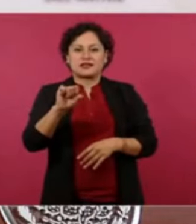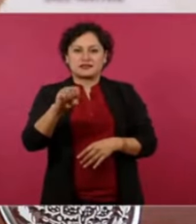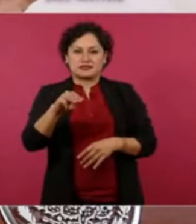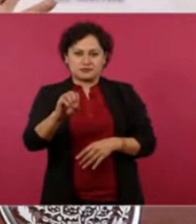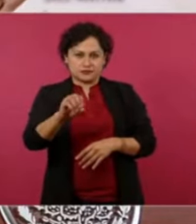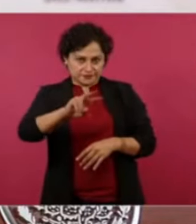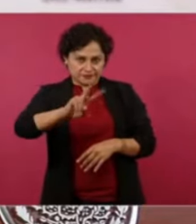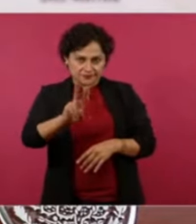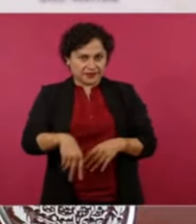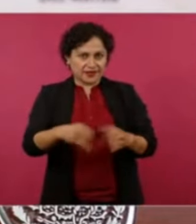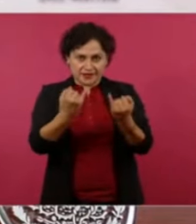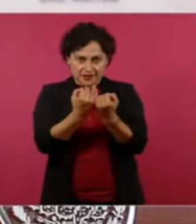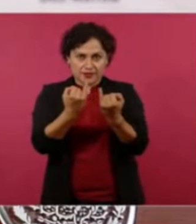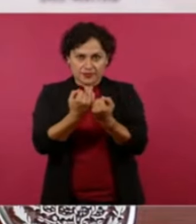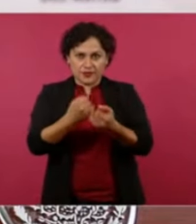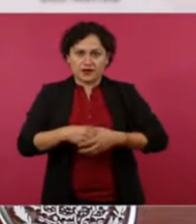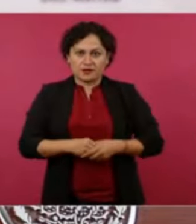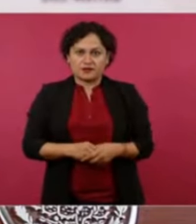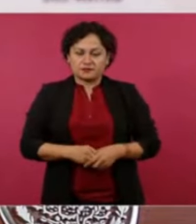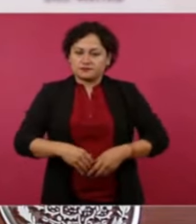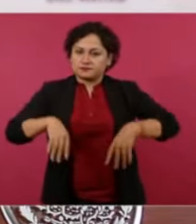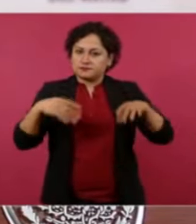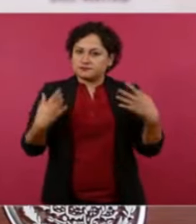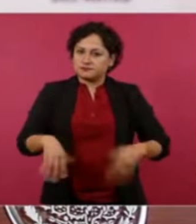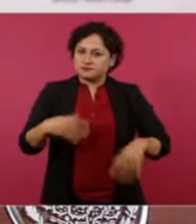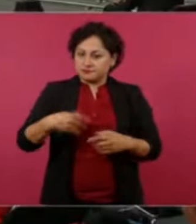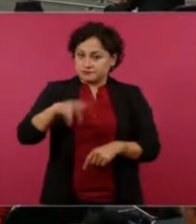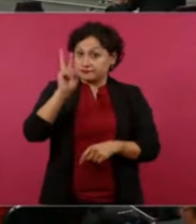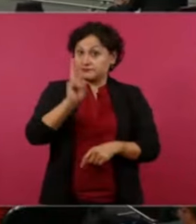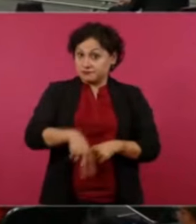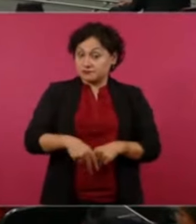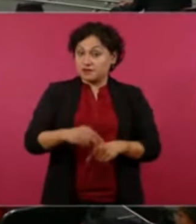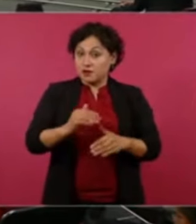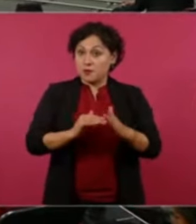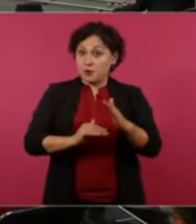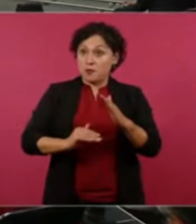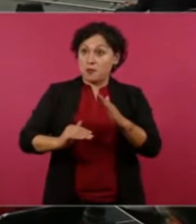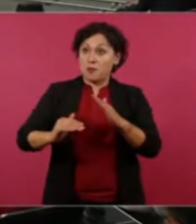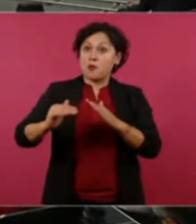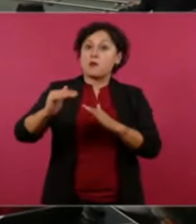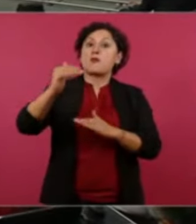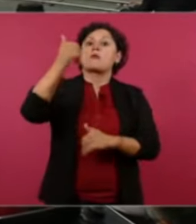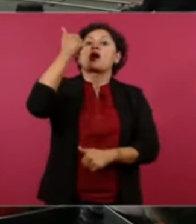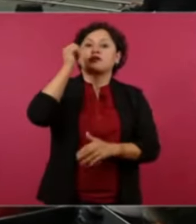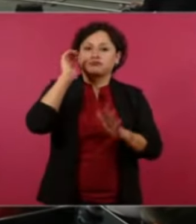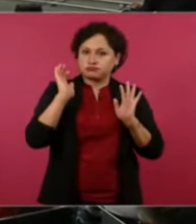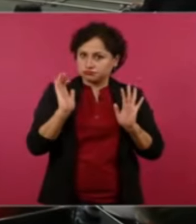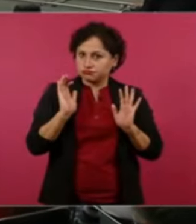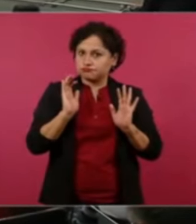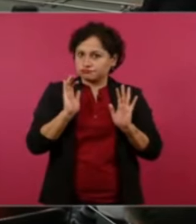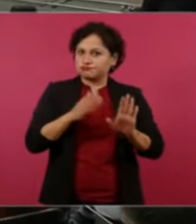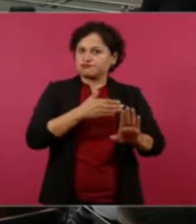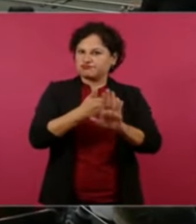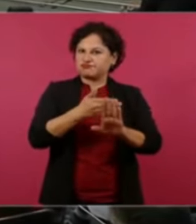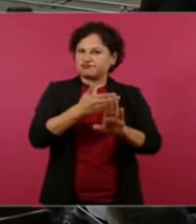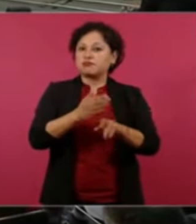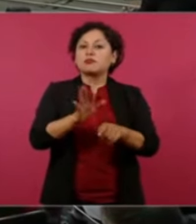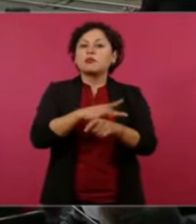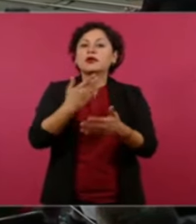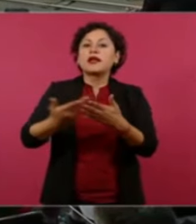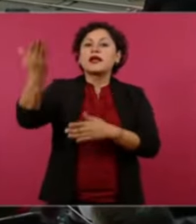pues ya va subiendo porque antes era en contra del del populismo